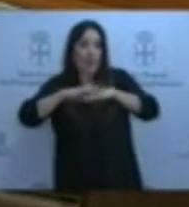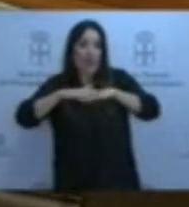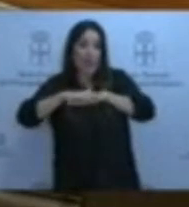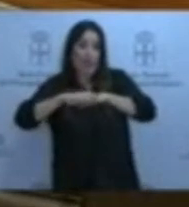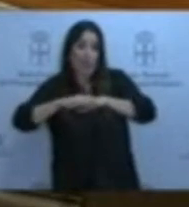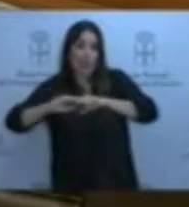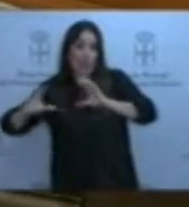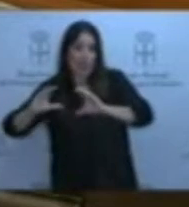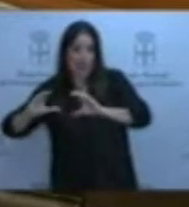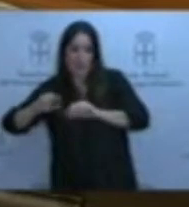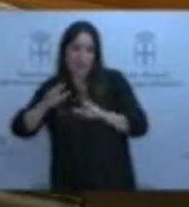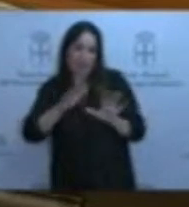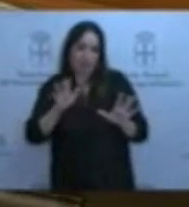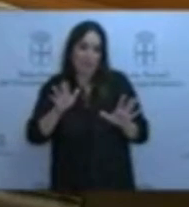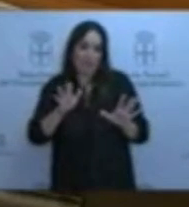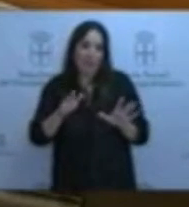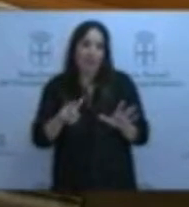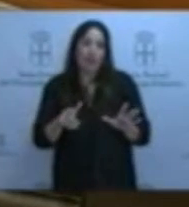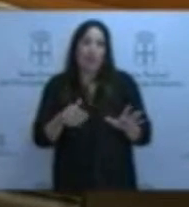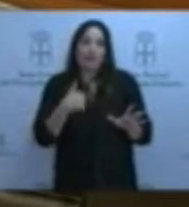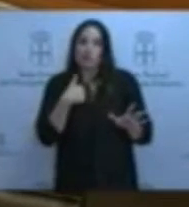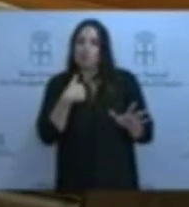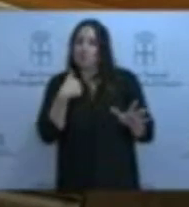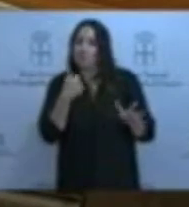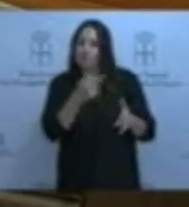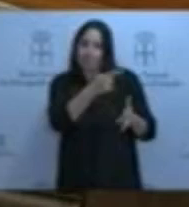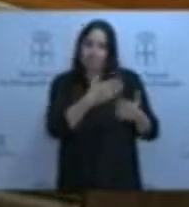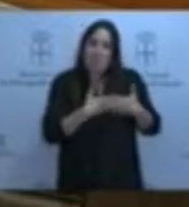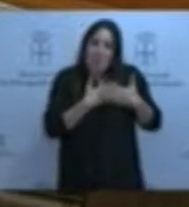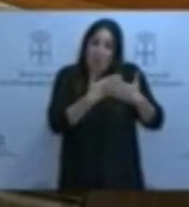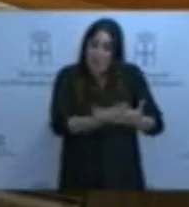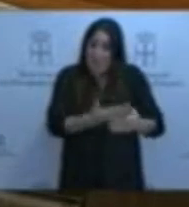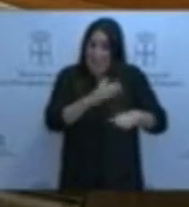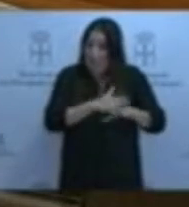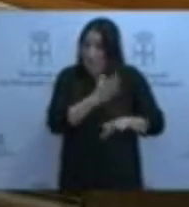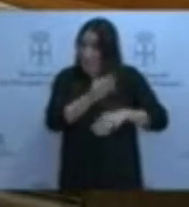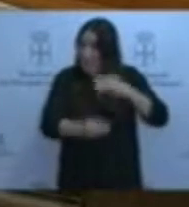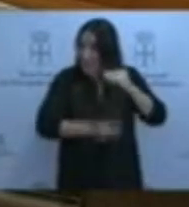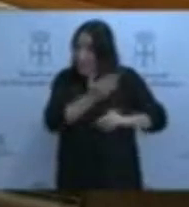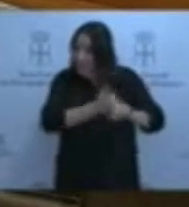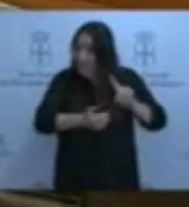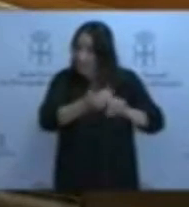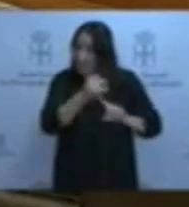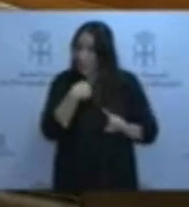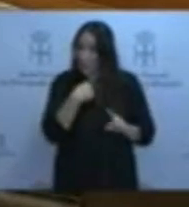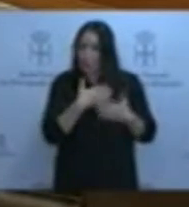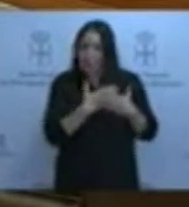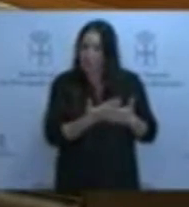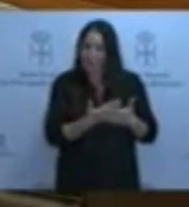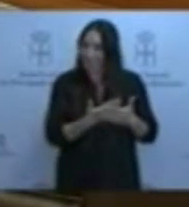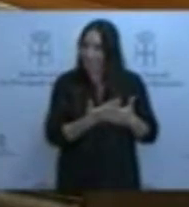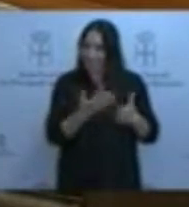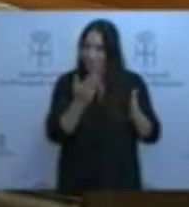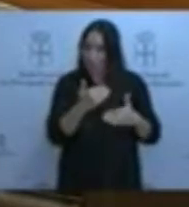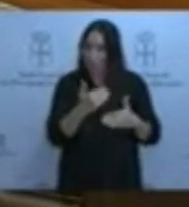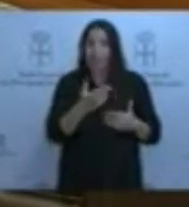en fin. Permítame que desconfíe de la su disposición y a criterio si para algo tan sencillo como la senda